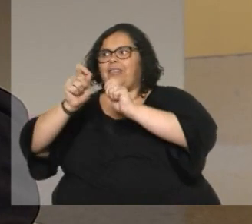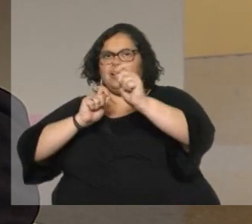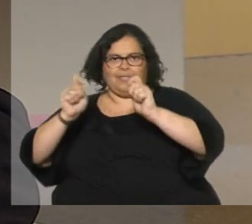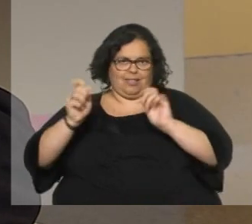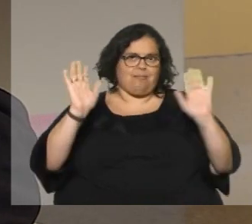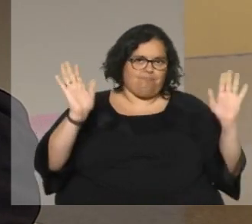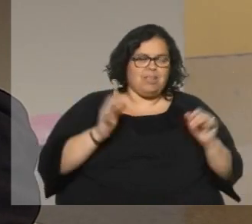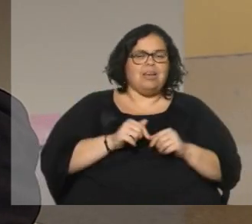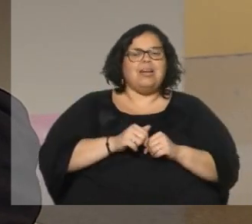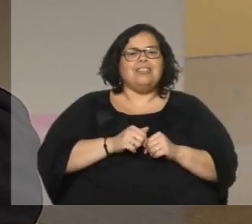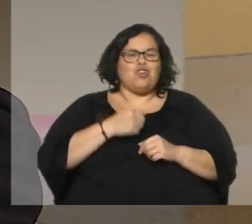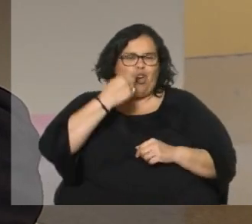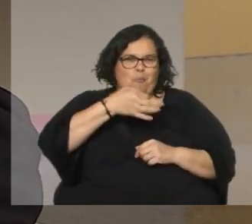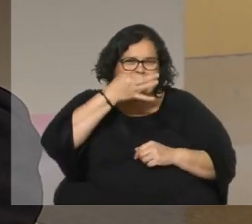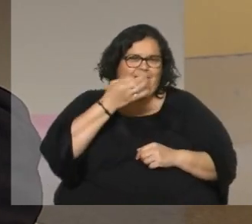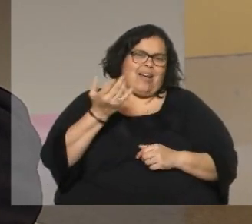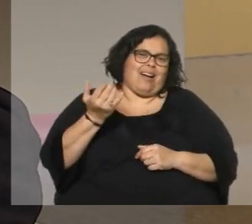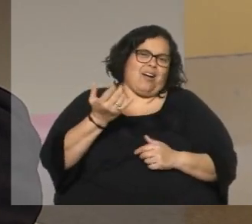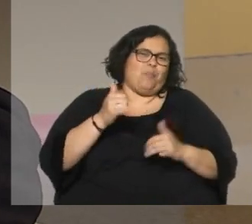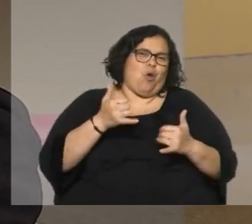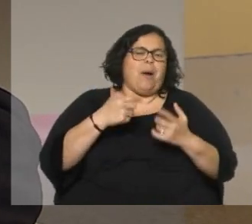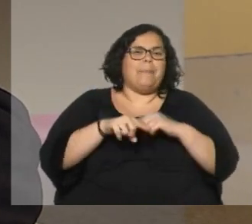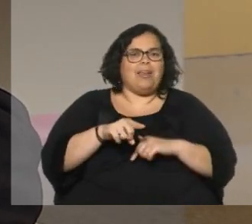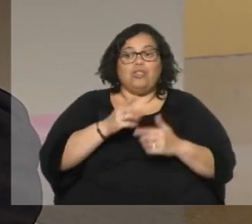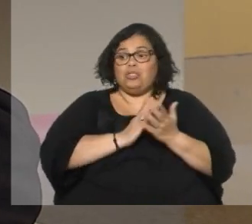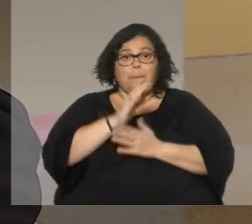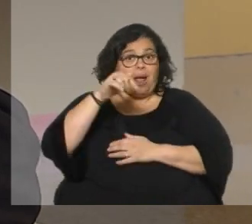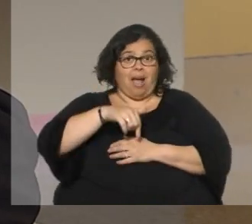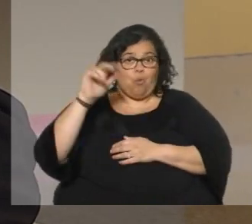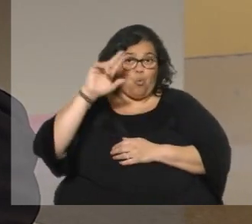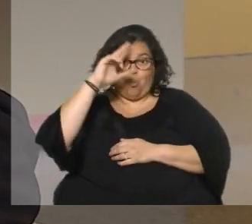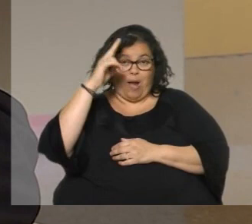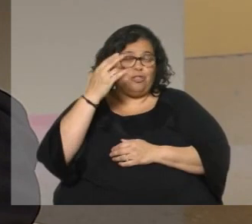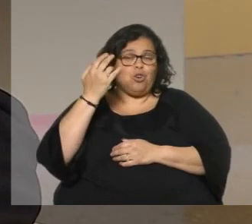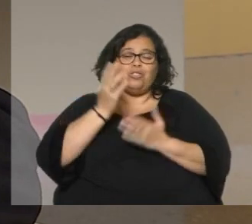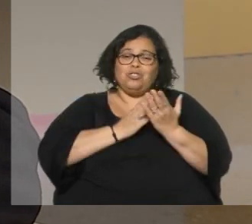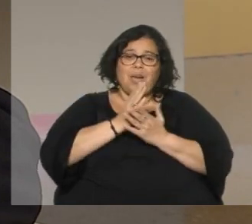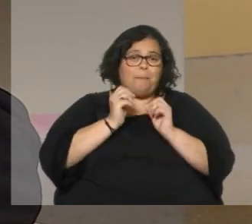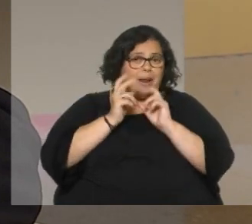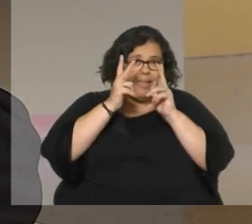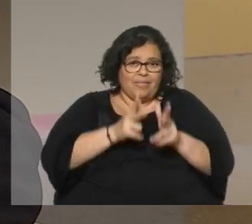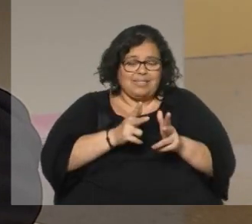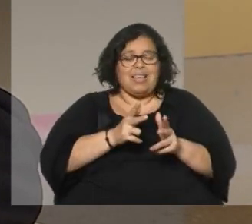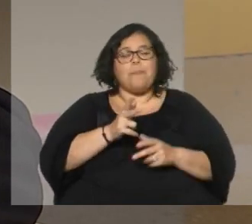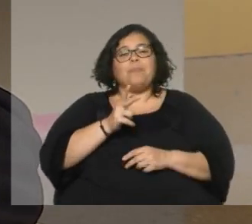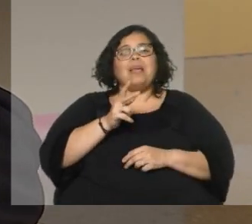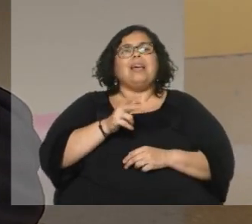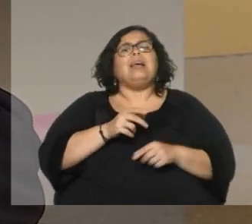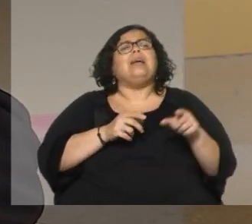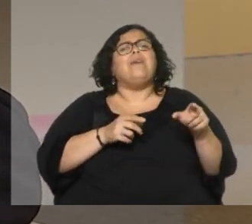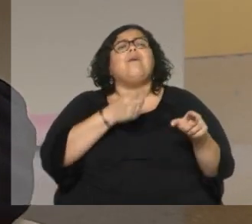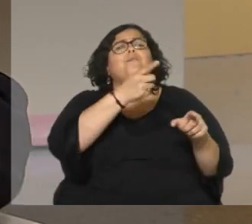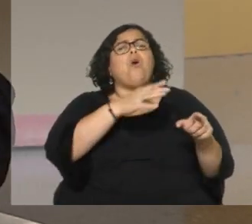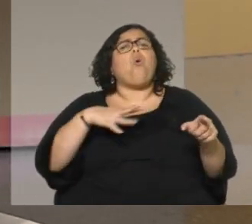yo lo comentaba medio en broma el uruguayo tenía arraigada una frase que es muy particular siempre te dicen este chico que estás